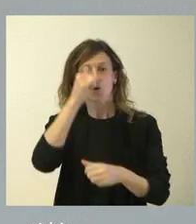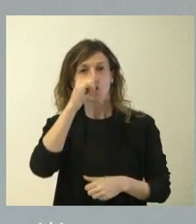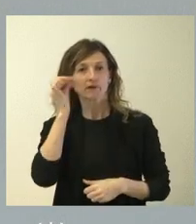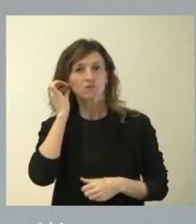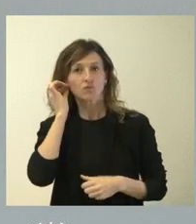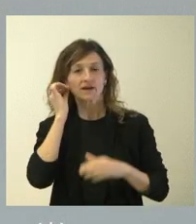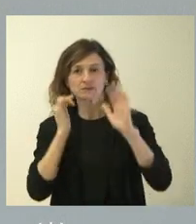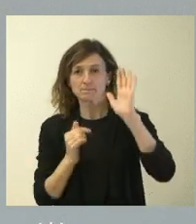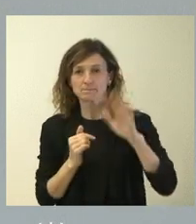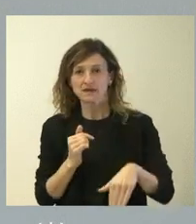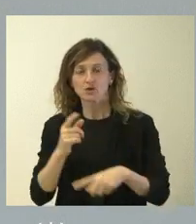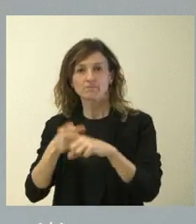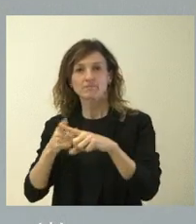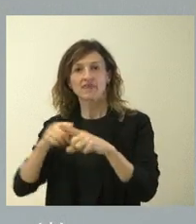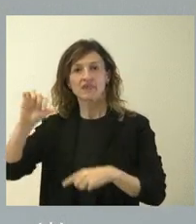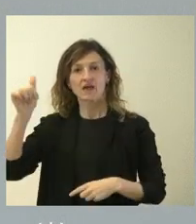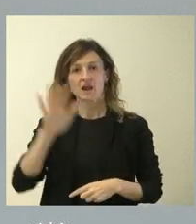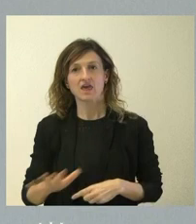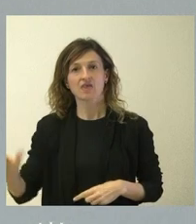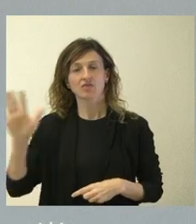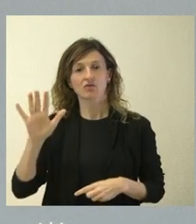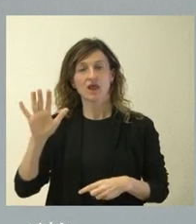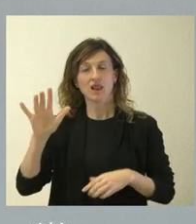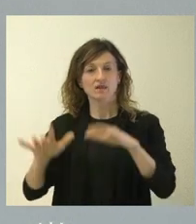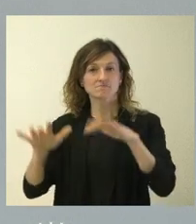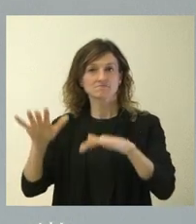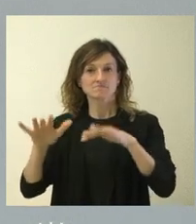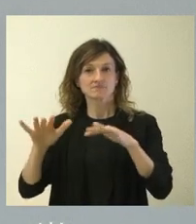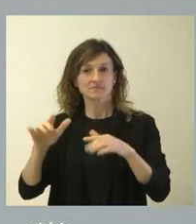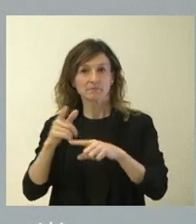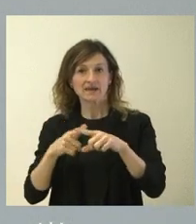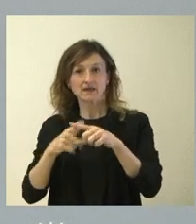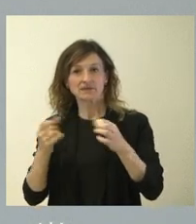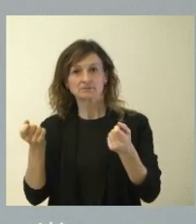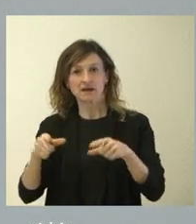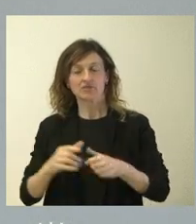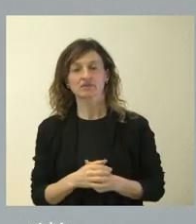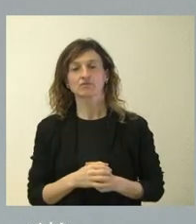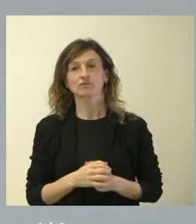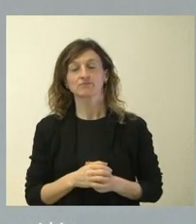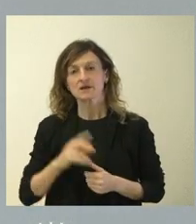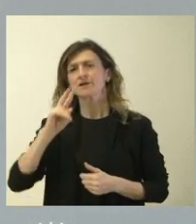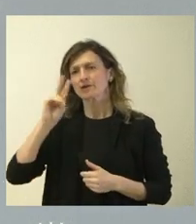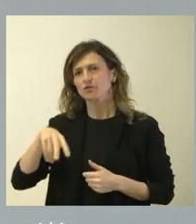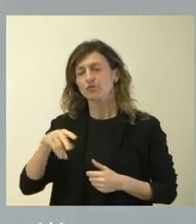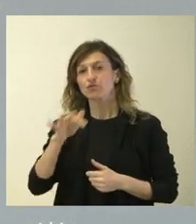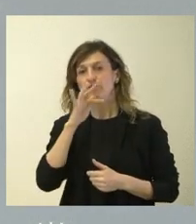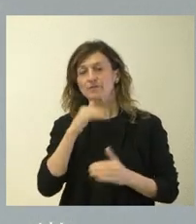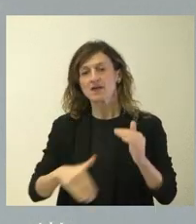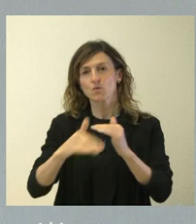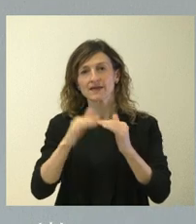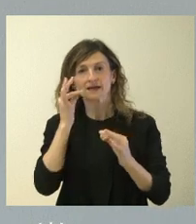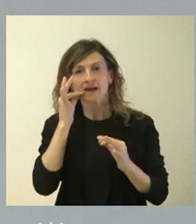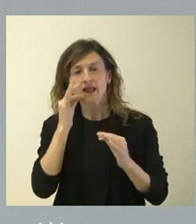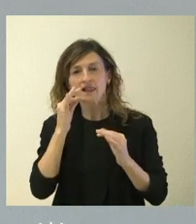menor incluso que la media nacional y, por tanto, una similitud entre andas variables. Pero esto no nos impide reconocer que todavía la igualdad real no ha